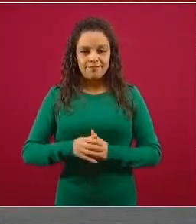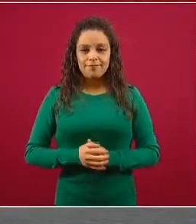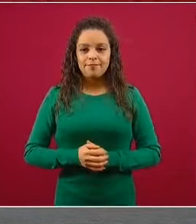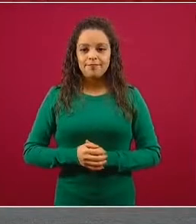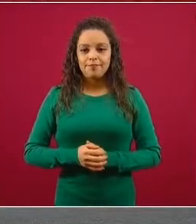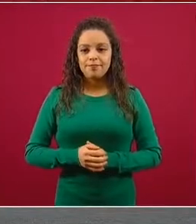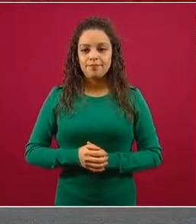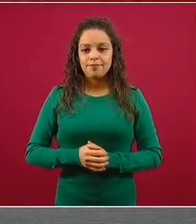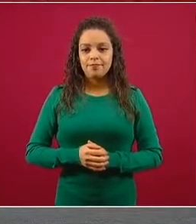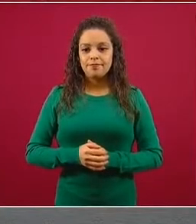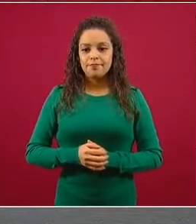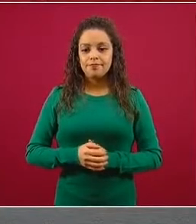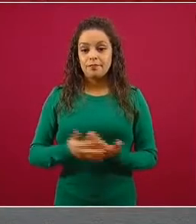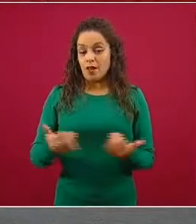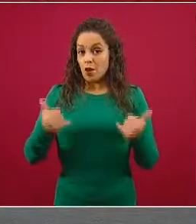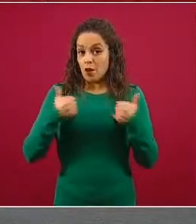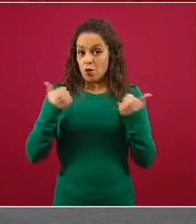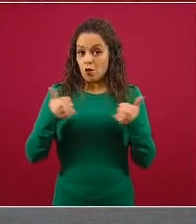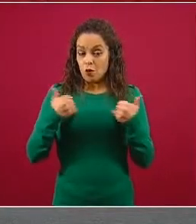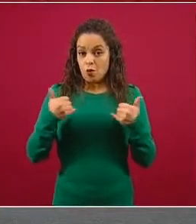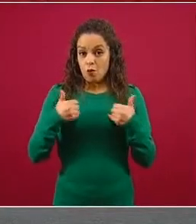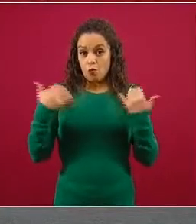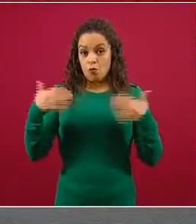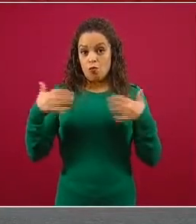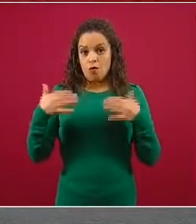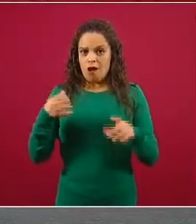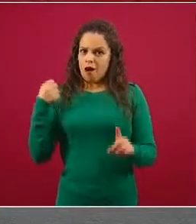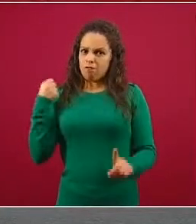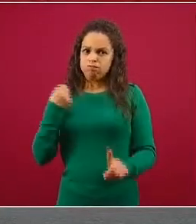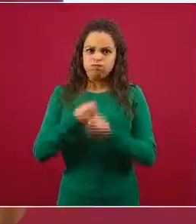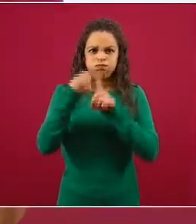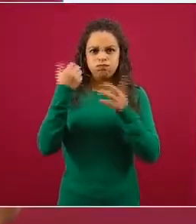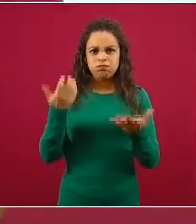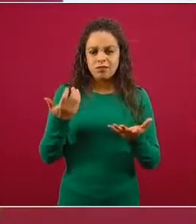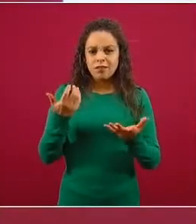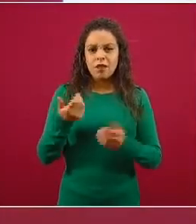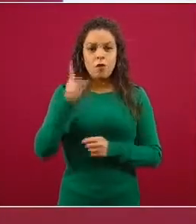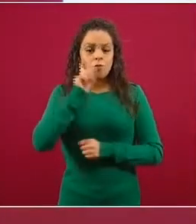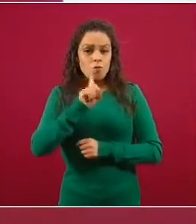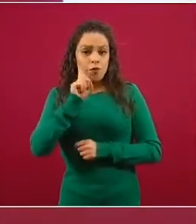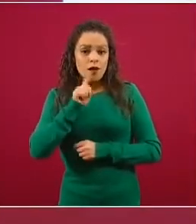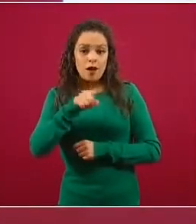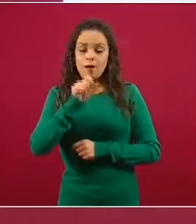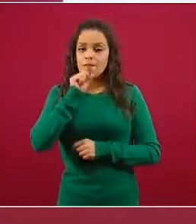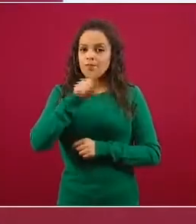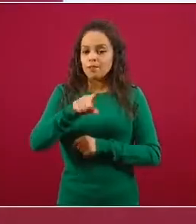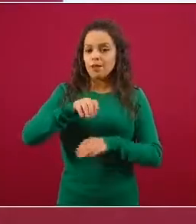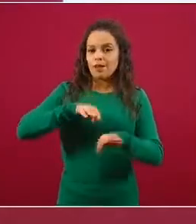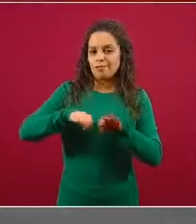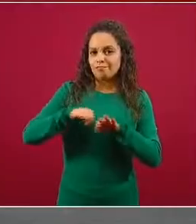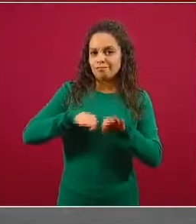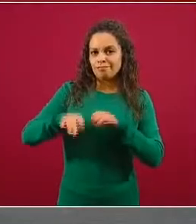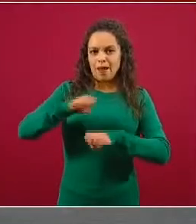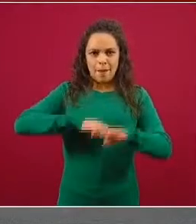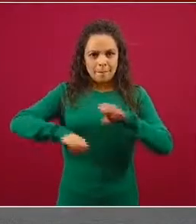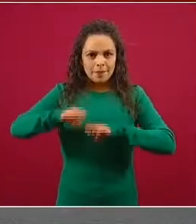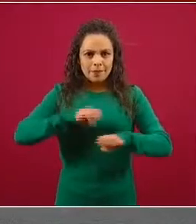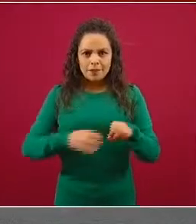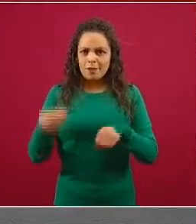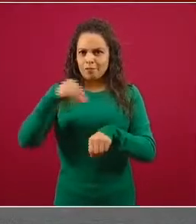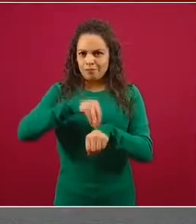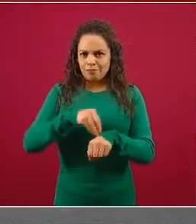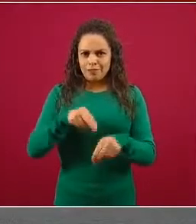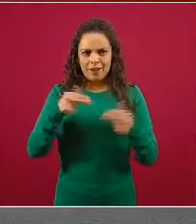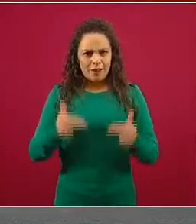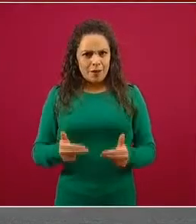impacta en el tema de los jóvenes o cómo impacta en el tema de las empresarias mujeres, hoy vimos algo. También en